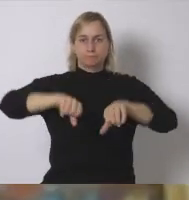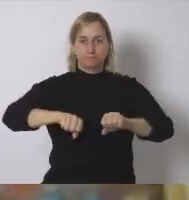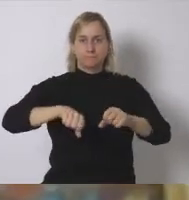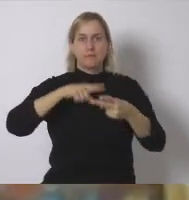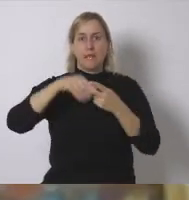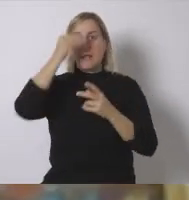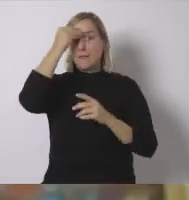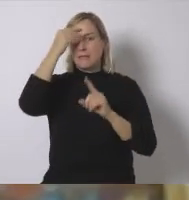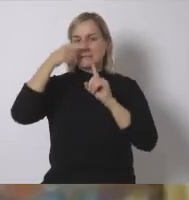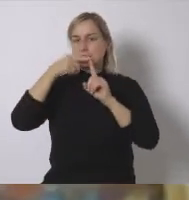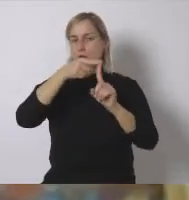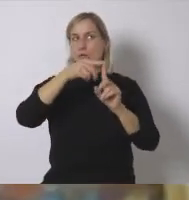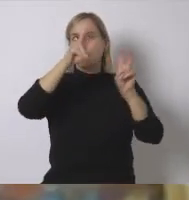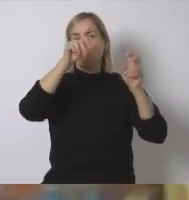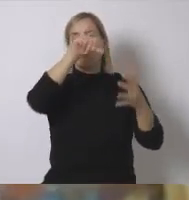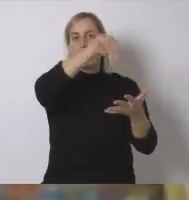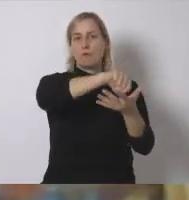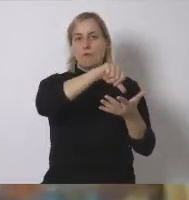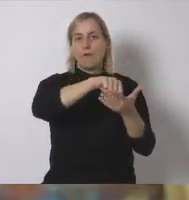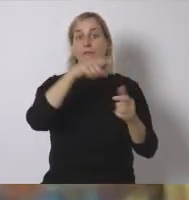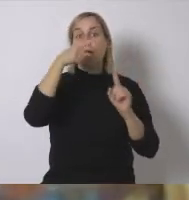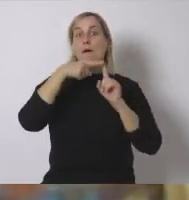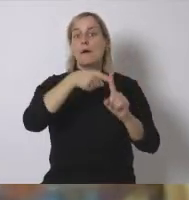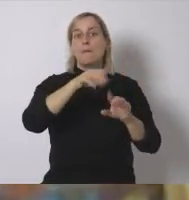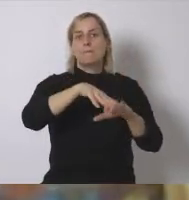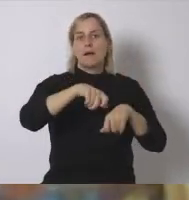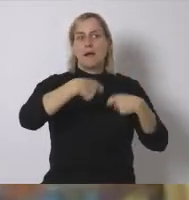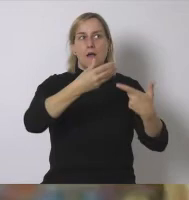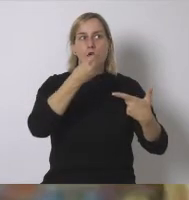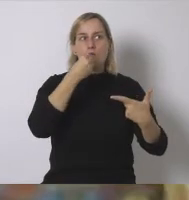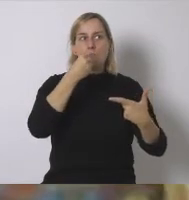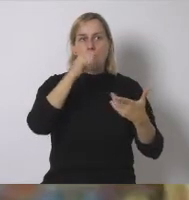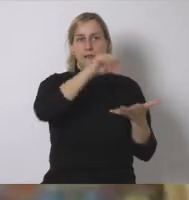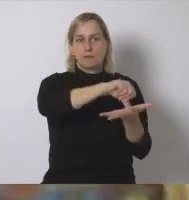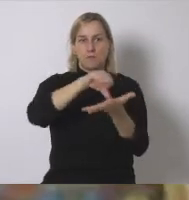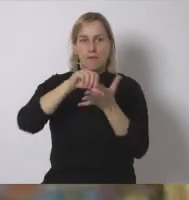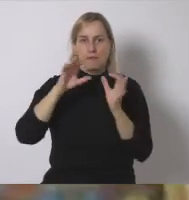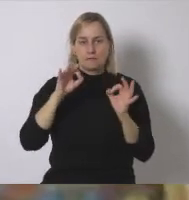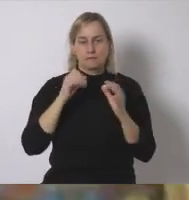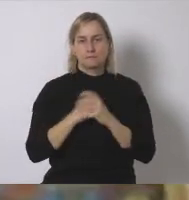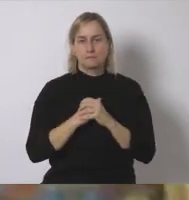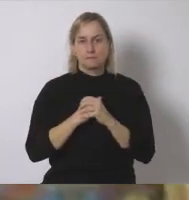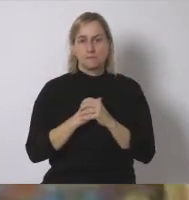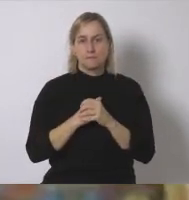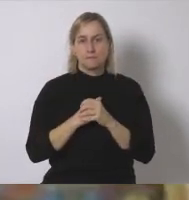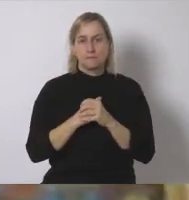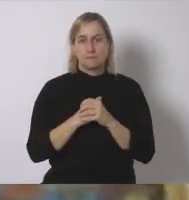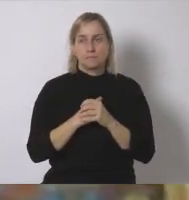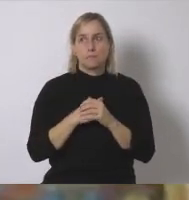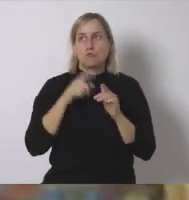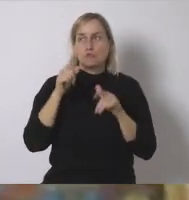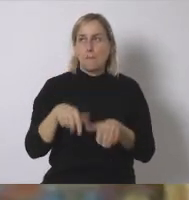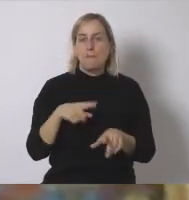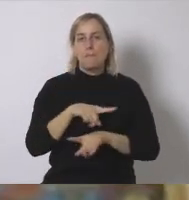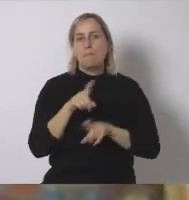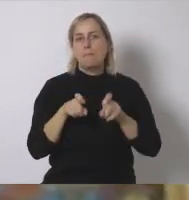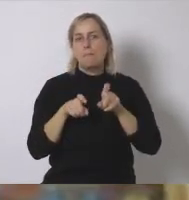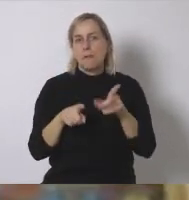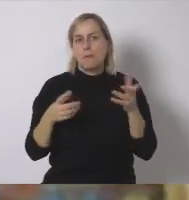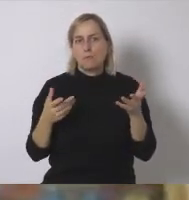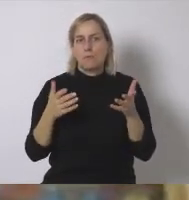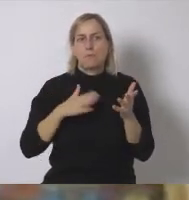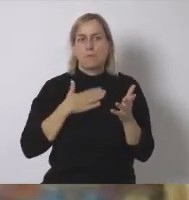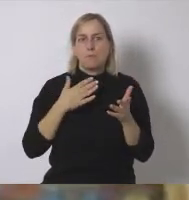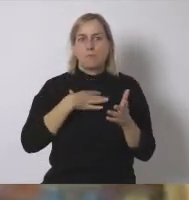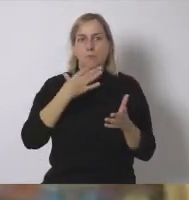en las ciudades y pensando en dar de comer a las ciudades. De la misma manera me pregunto si eso no está ocurriendo con